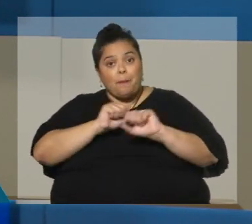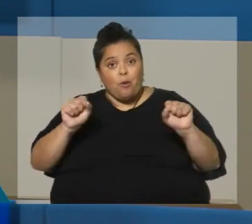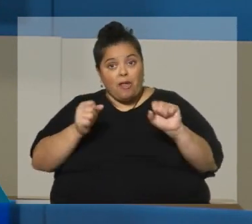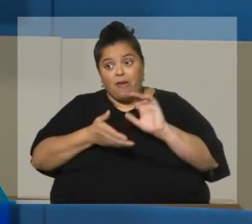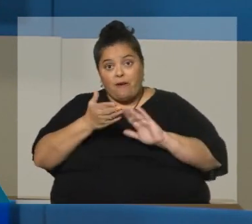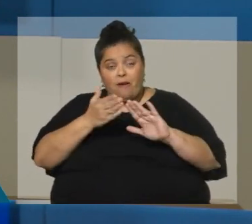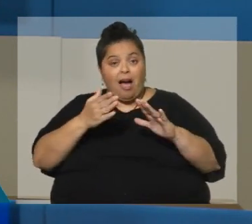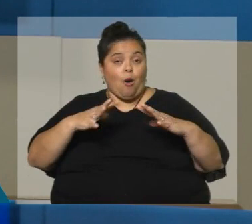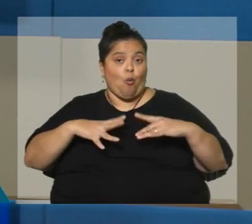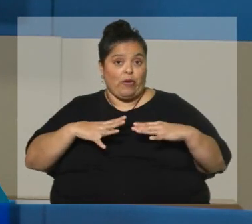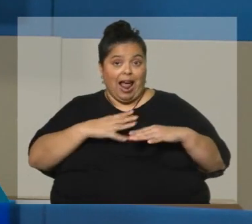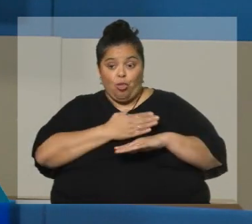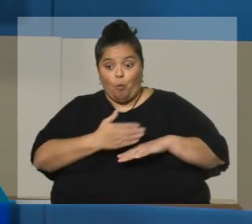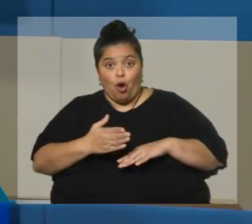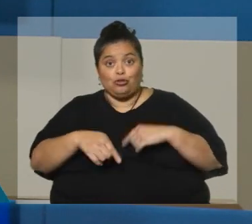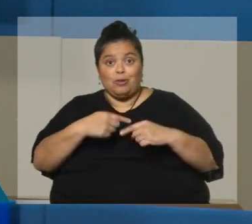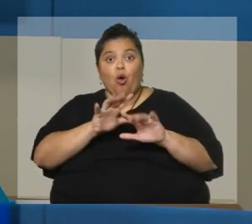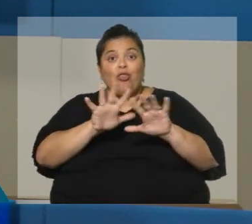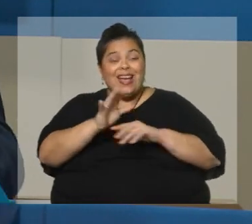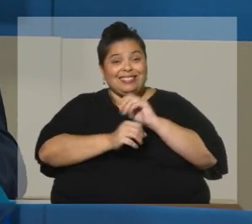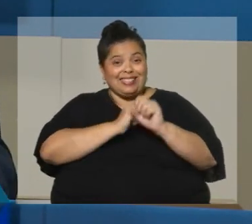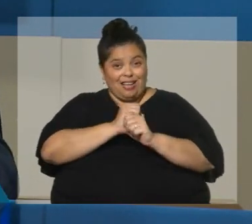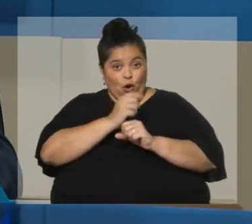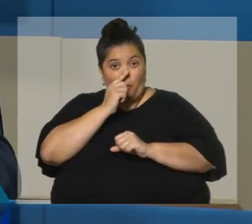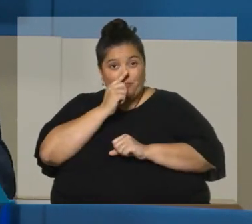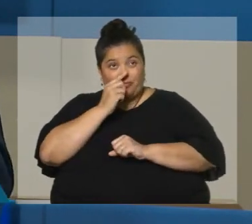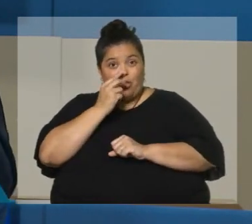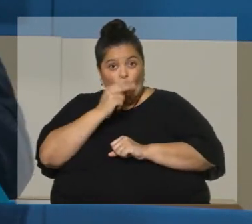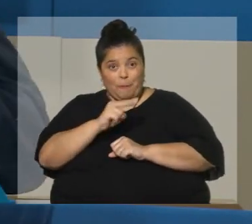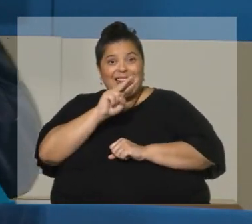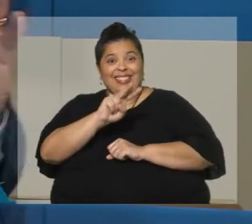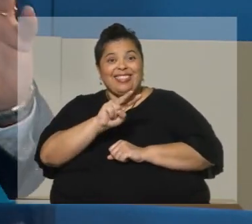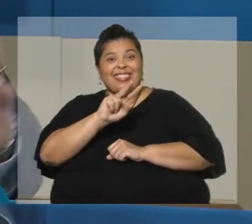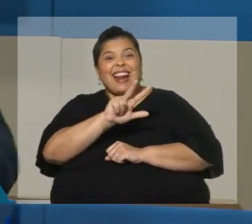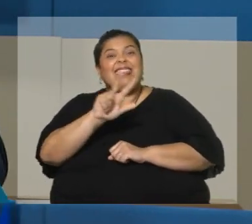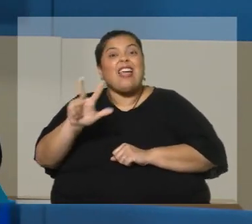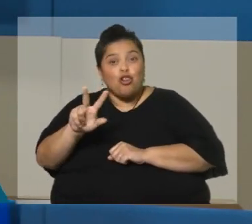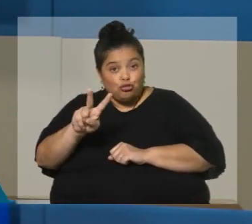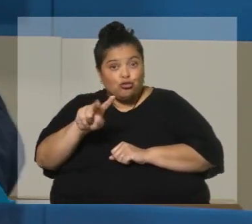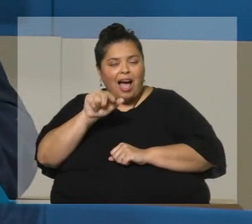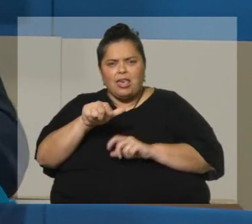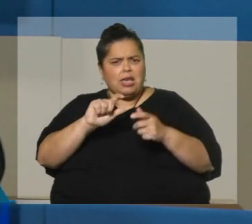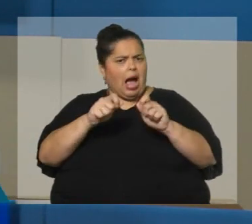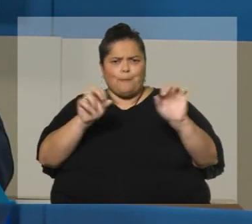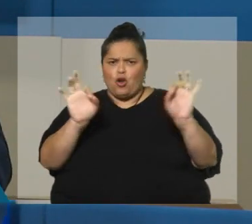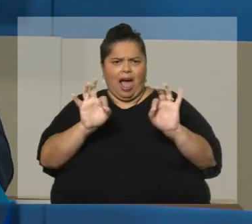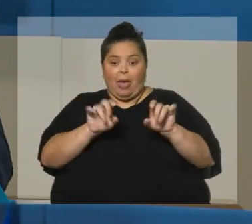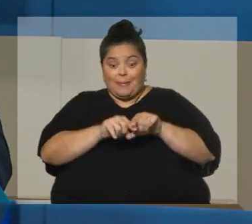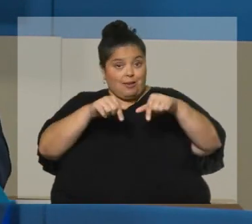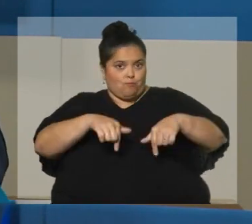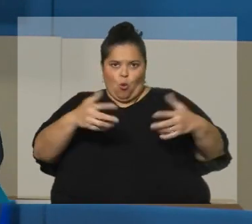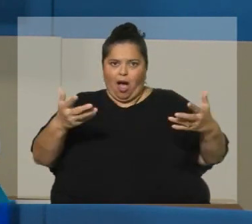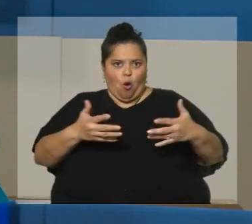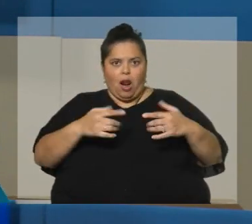10 años, hasta el 2032, no van a tener ningún cambio. Van a jubilarse con las reglas que tienen hoy día.